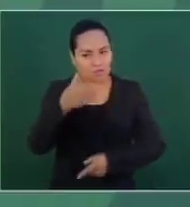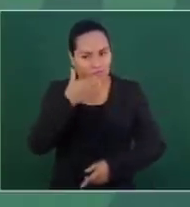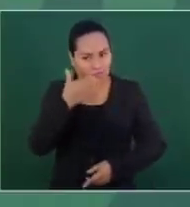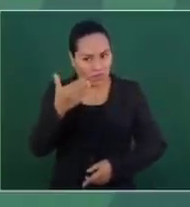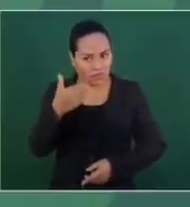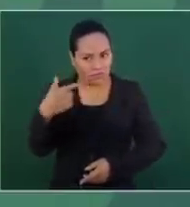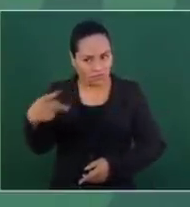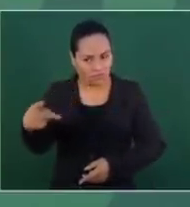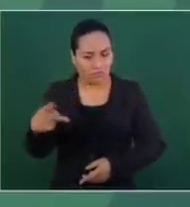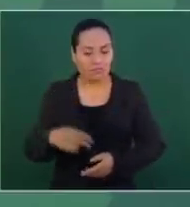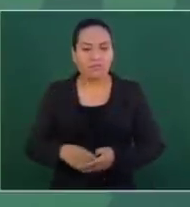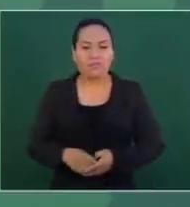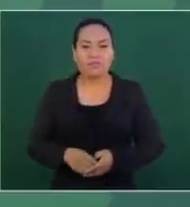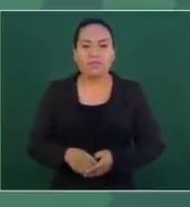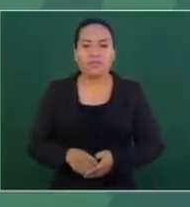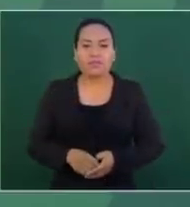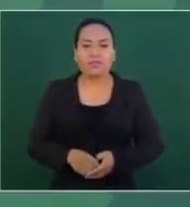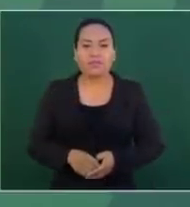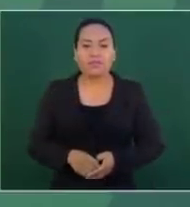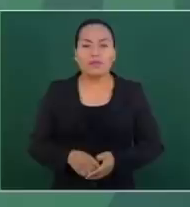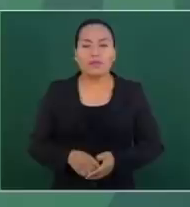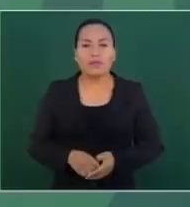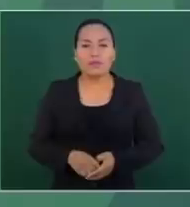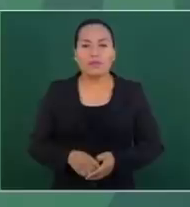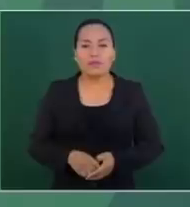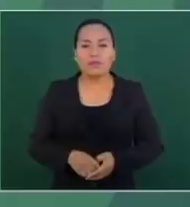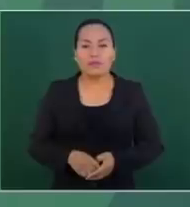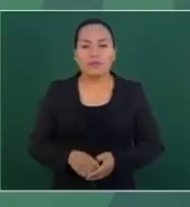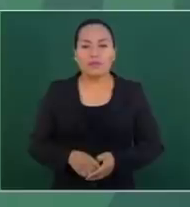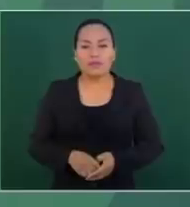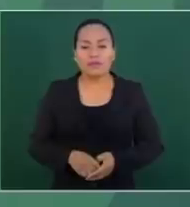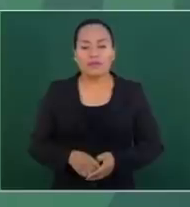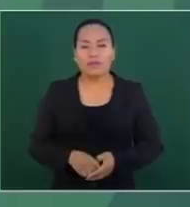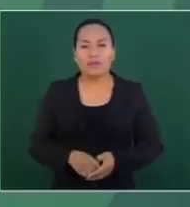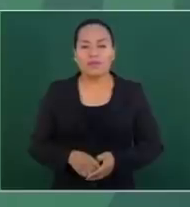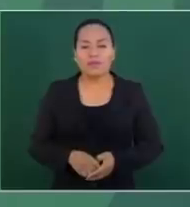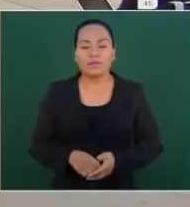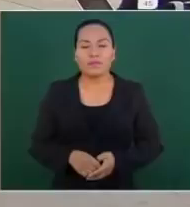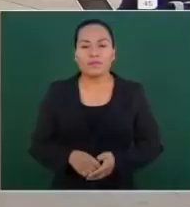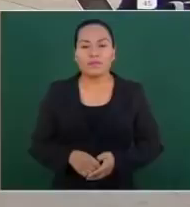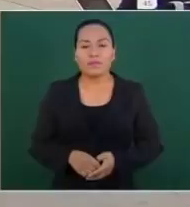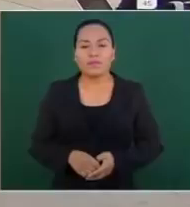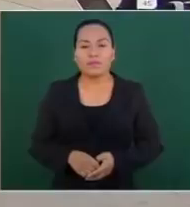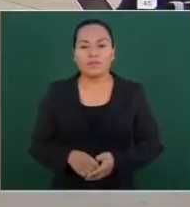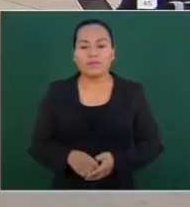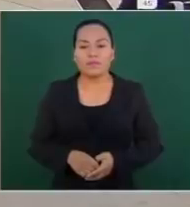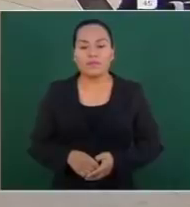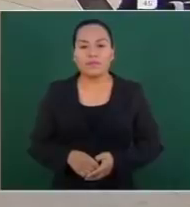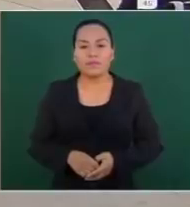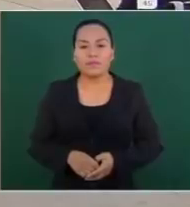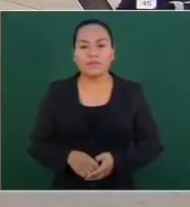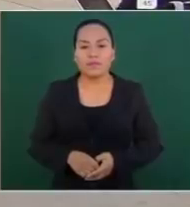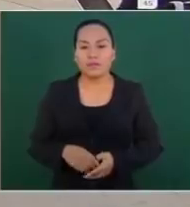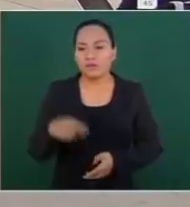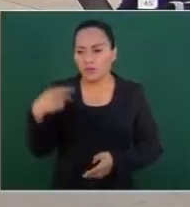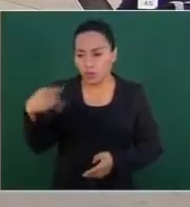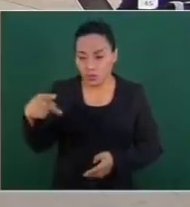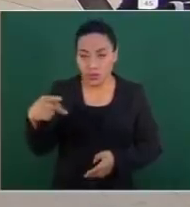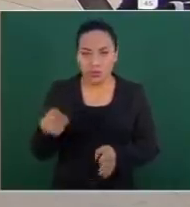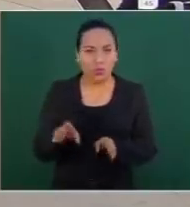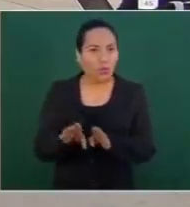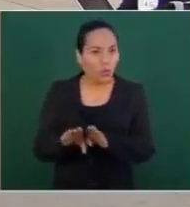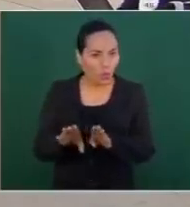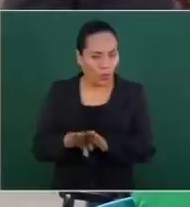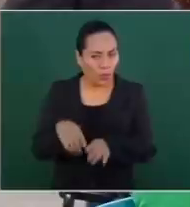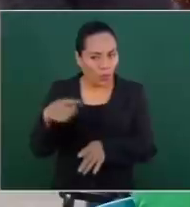por la forma en que